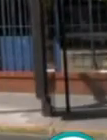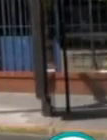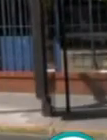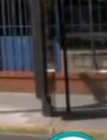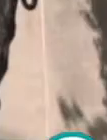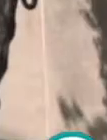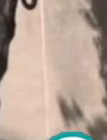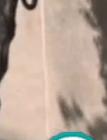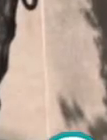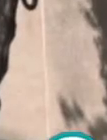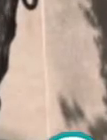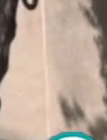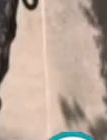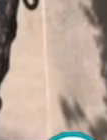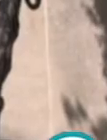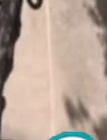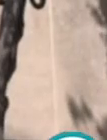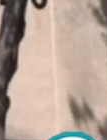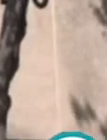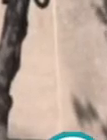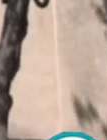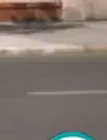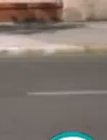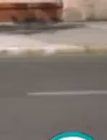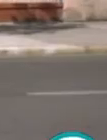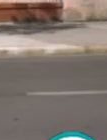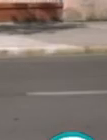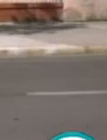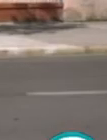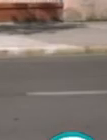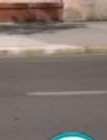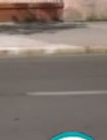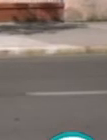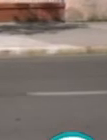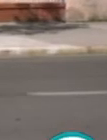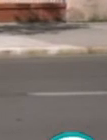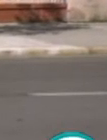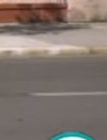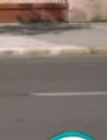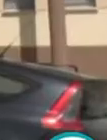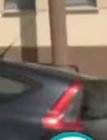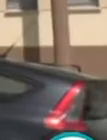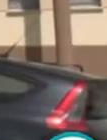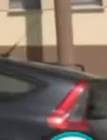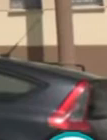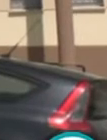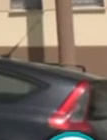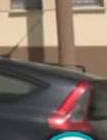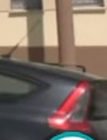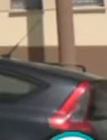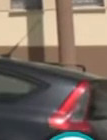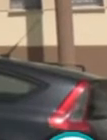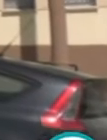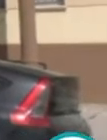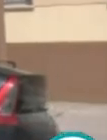Pública y Flampa Gades han denunciado que educación solo contempla impartir una línea de bachilleros en los institutos San Severiano y Rafael Alberti... ...para el